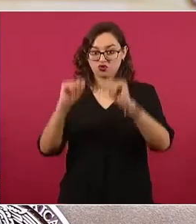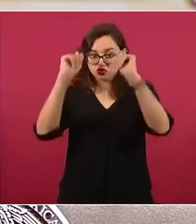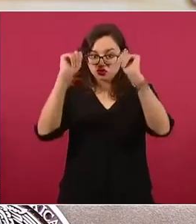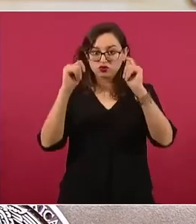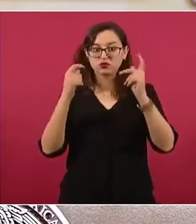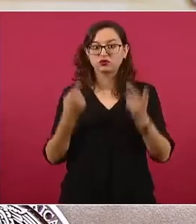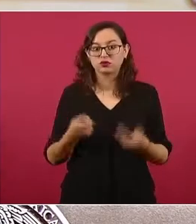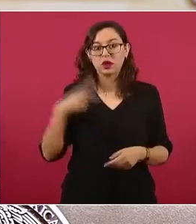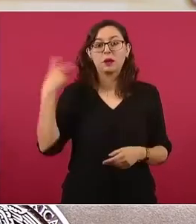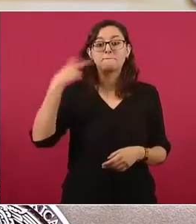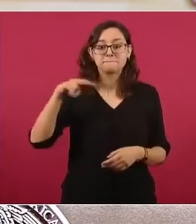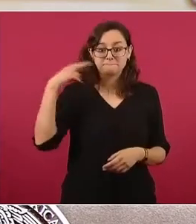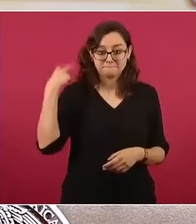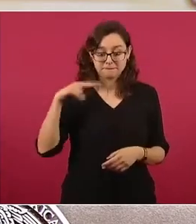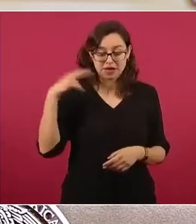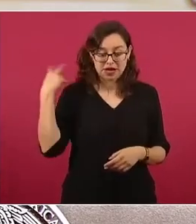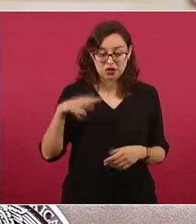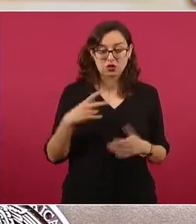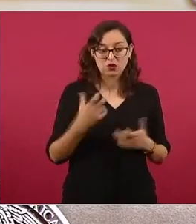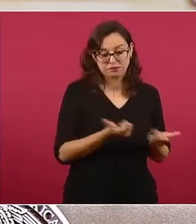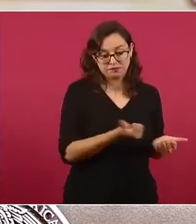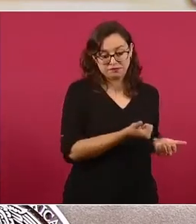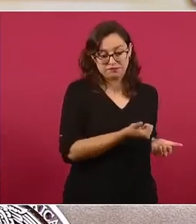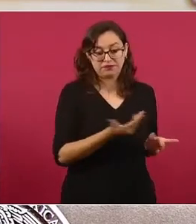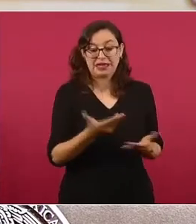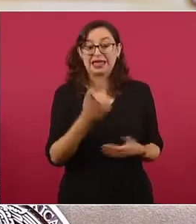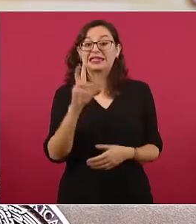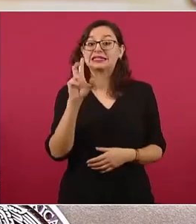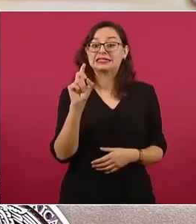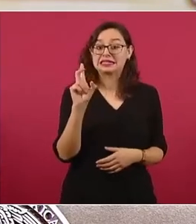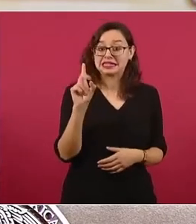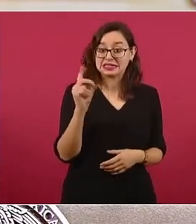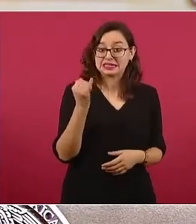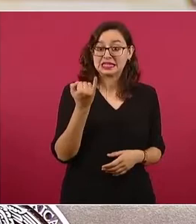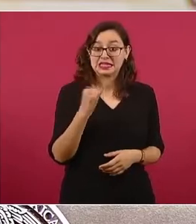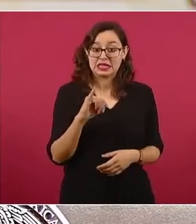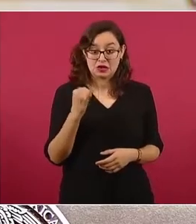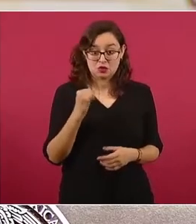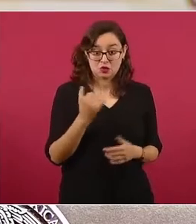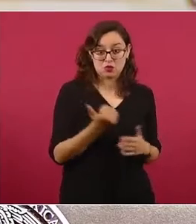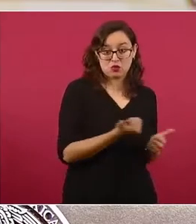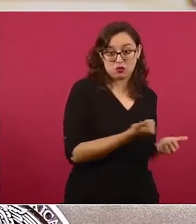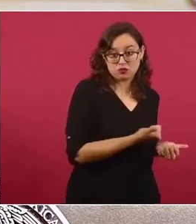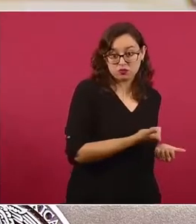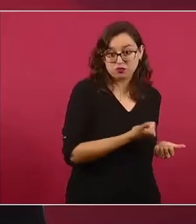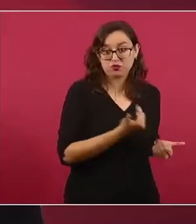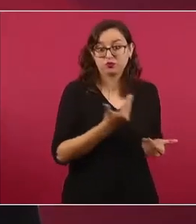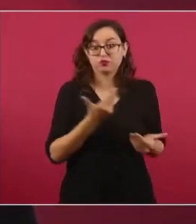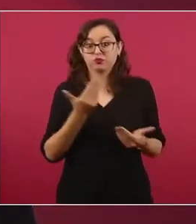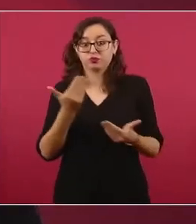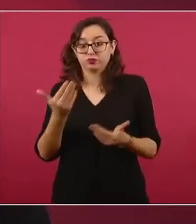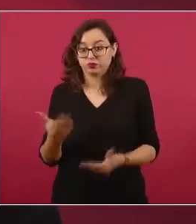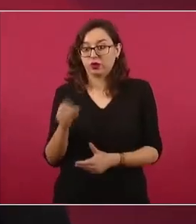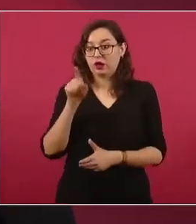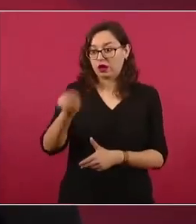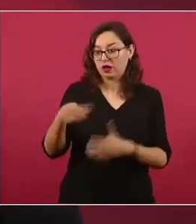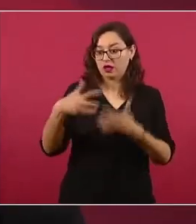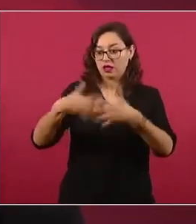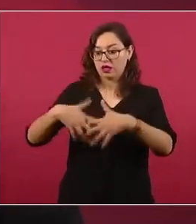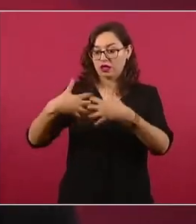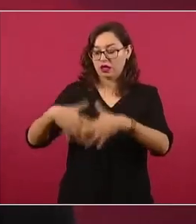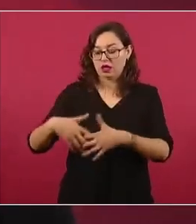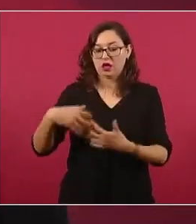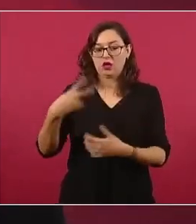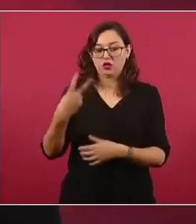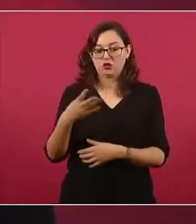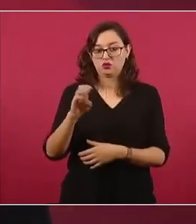del puerto de Veracruz. Y transportadas el 30 de junio pasado hasta su destino en la estación de medición y control Papan,